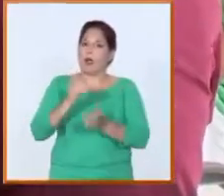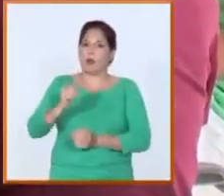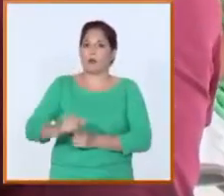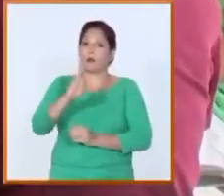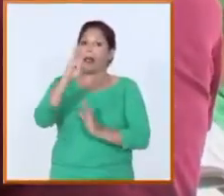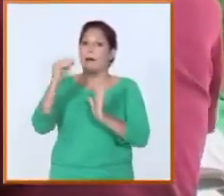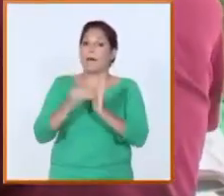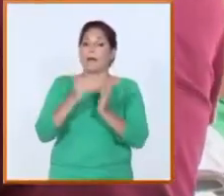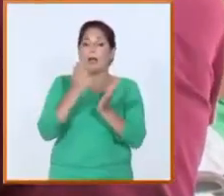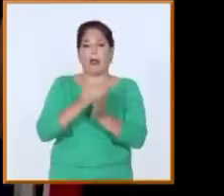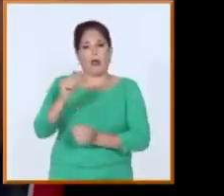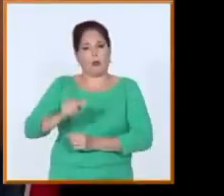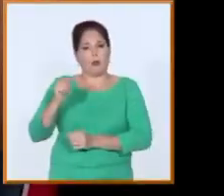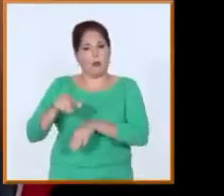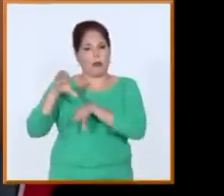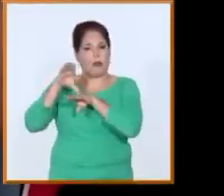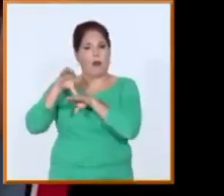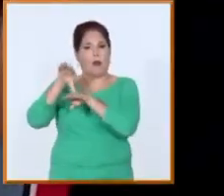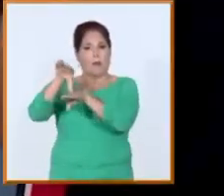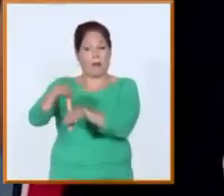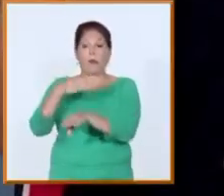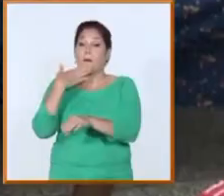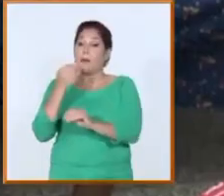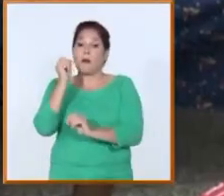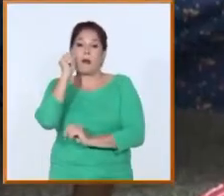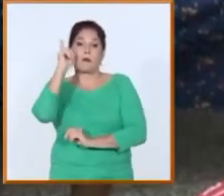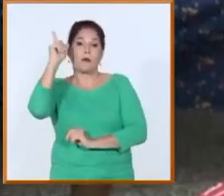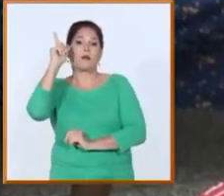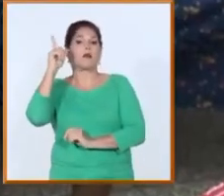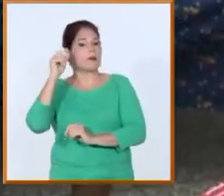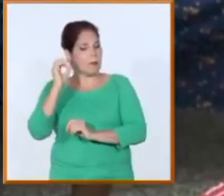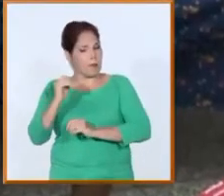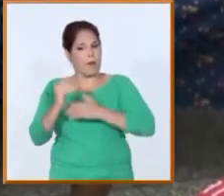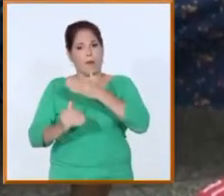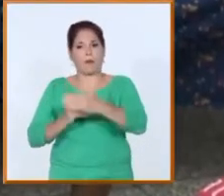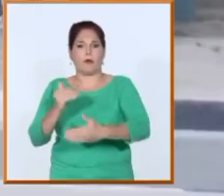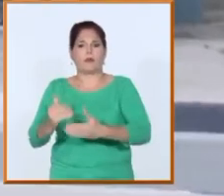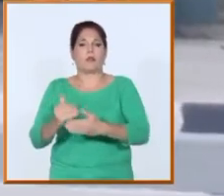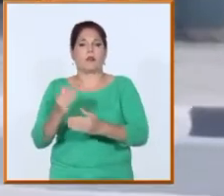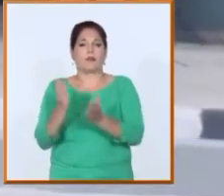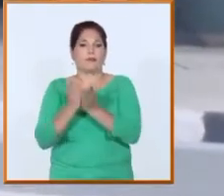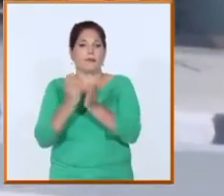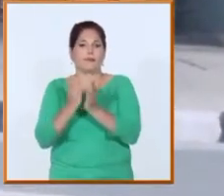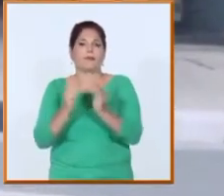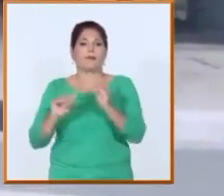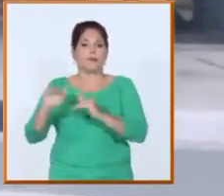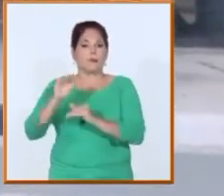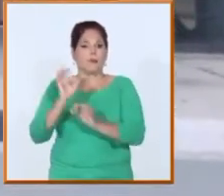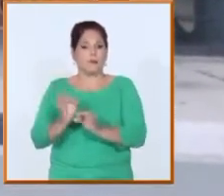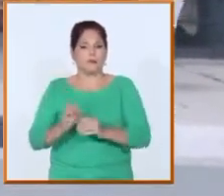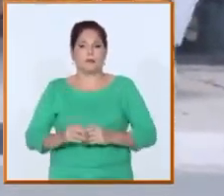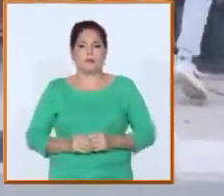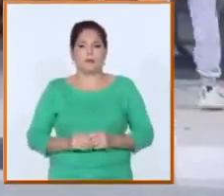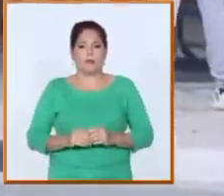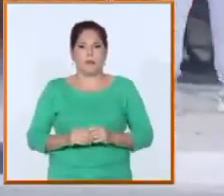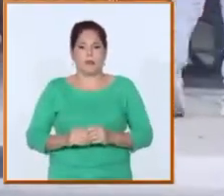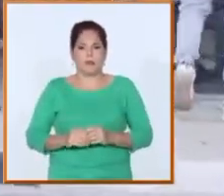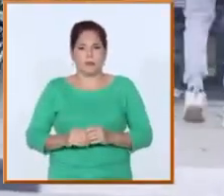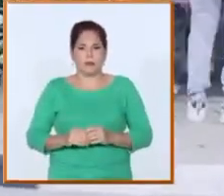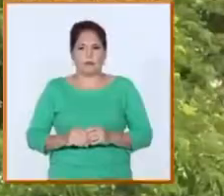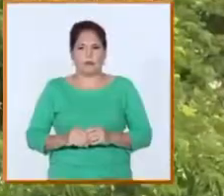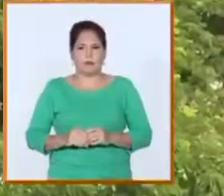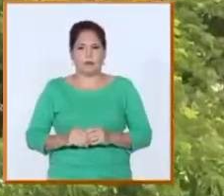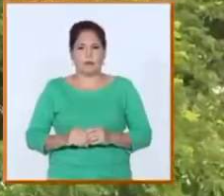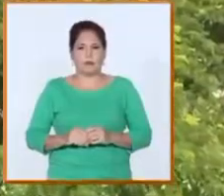.000 estudiantes desalbergados y mejora sus experiencias durante el proceso docente educativo José Vladimir y Nora Ladies Pecerril